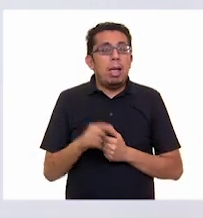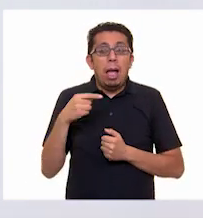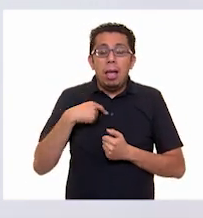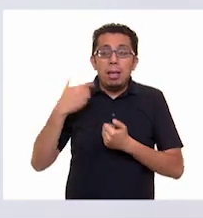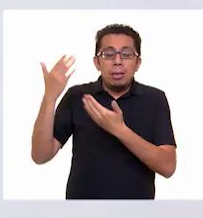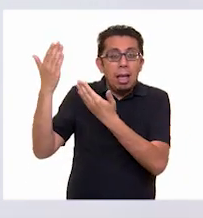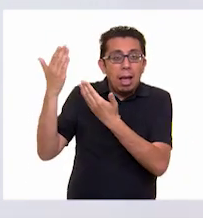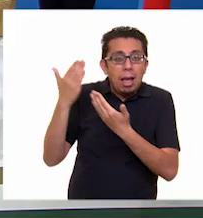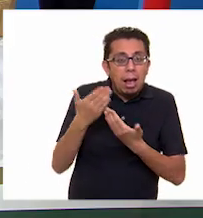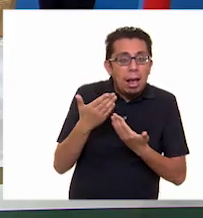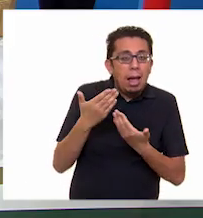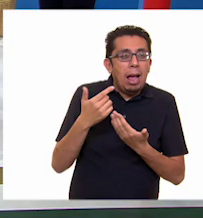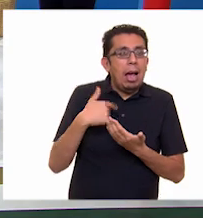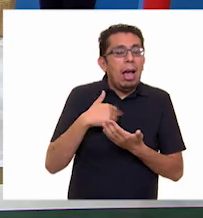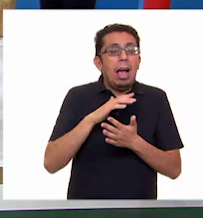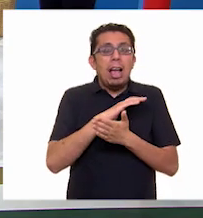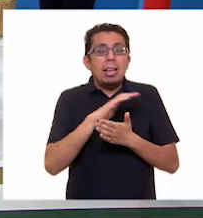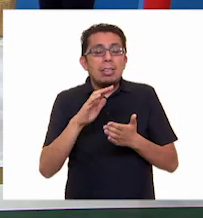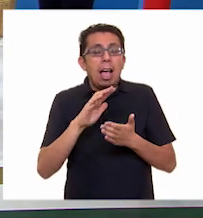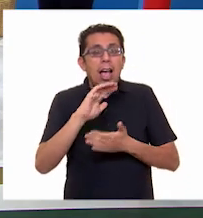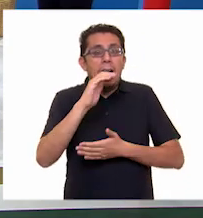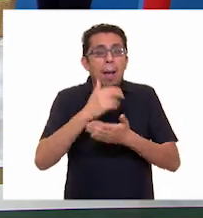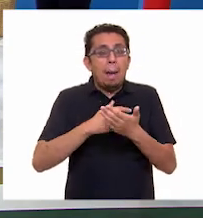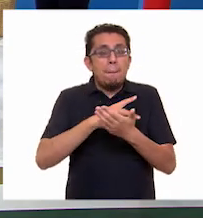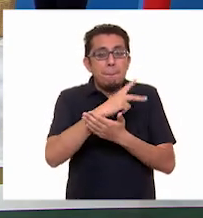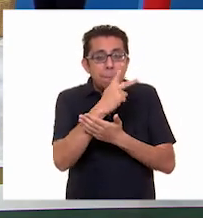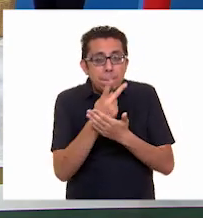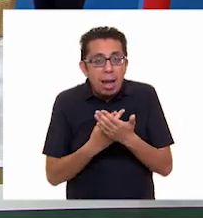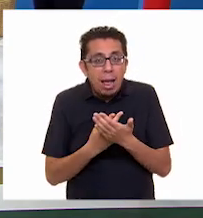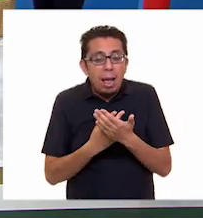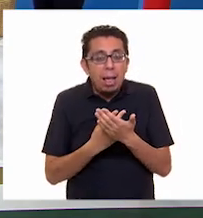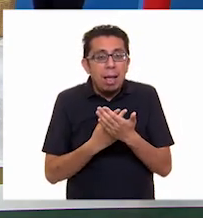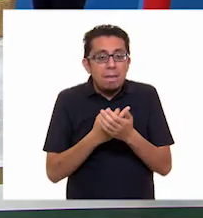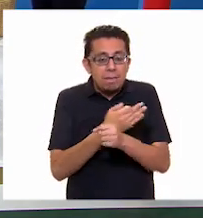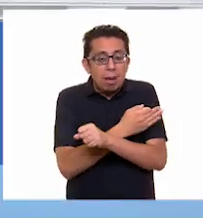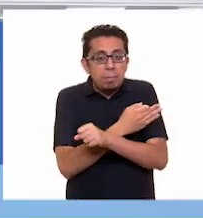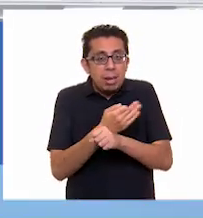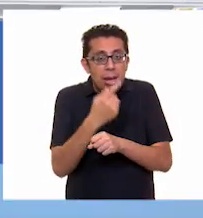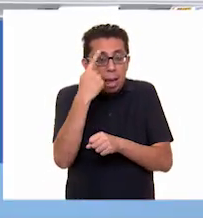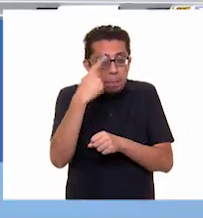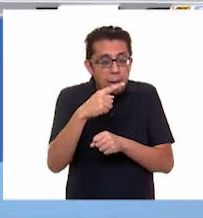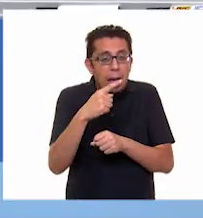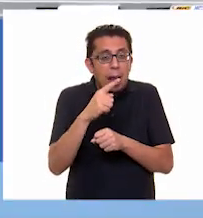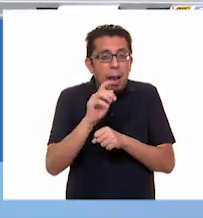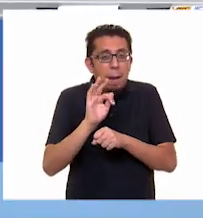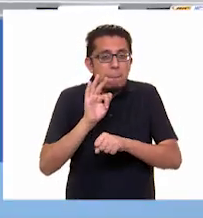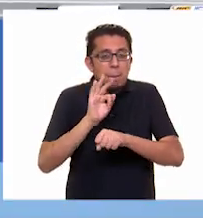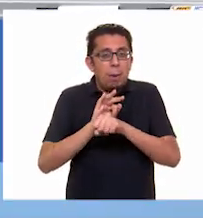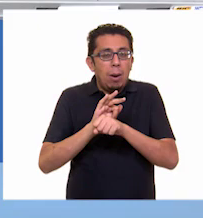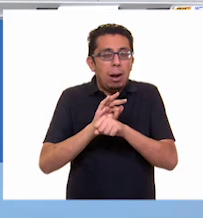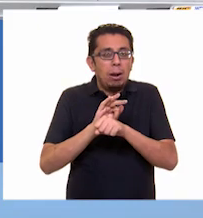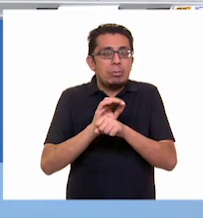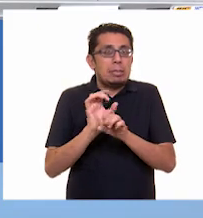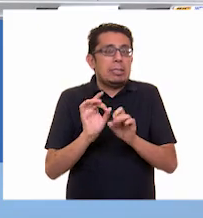hay! Ya terminamos juntos nuestro plan de acción familiar para protegernos de los sismos. ¡Oh! ¡Wow!